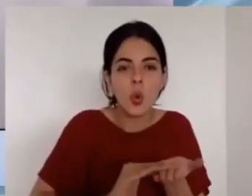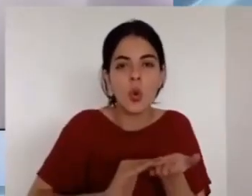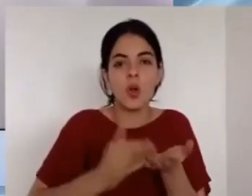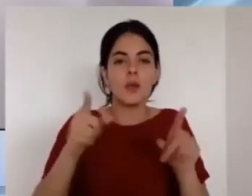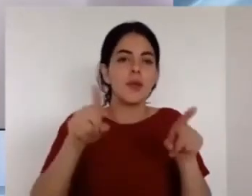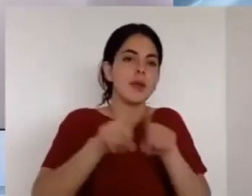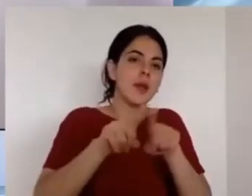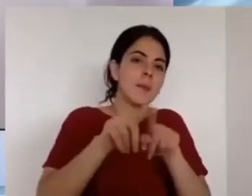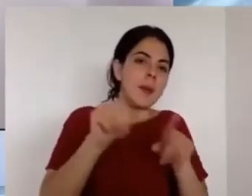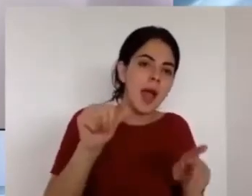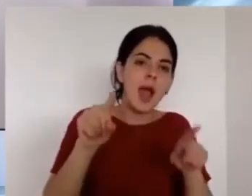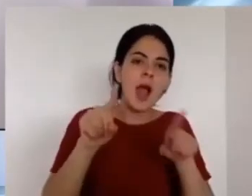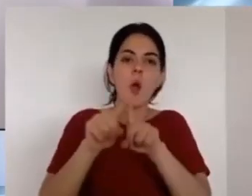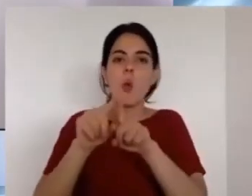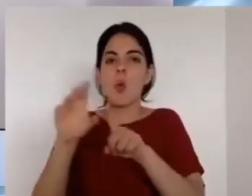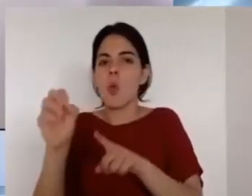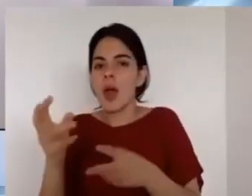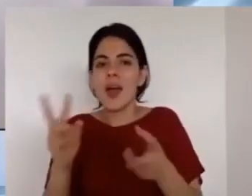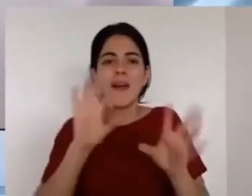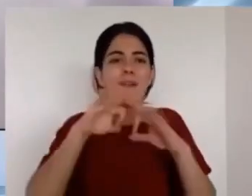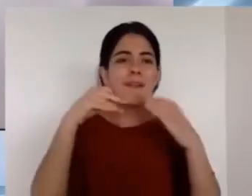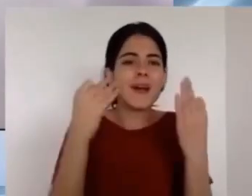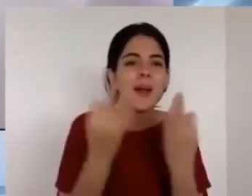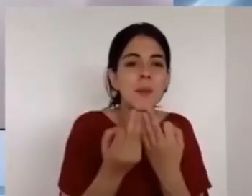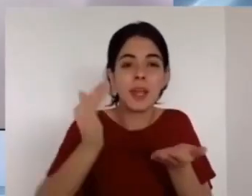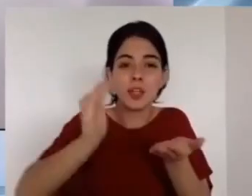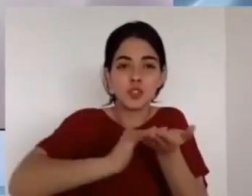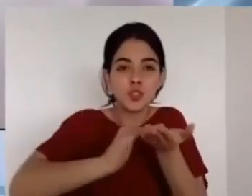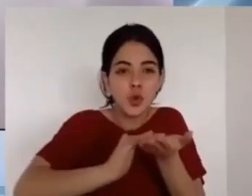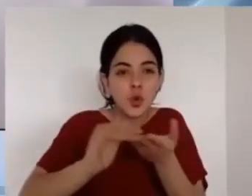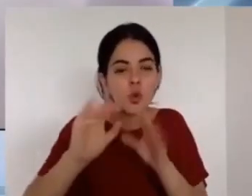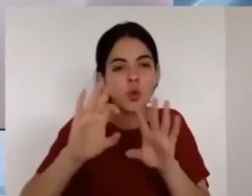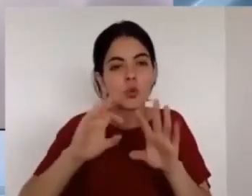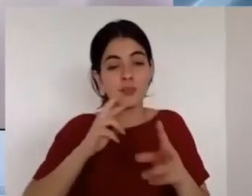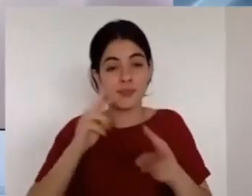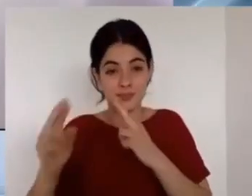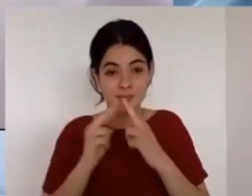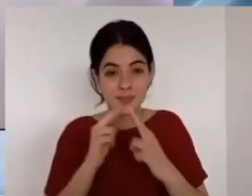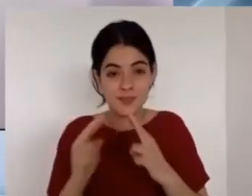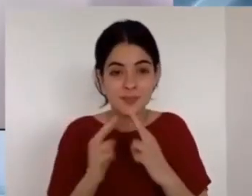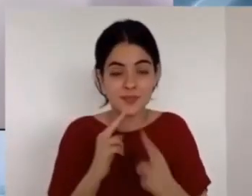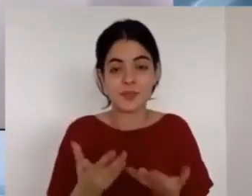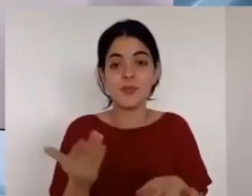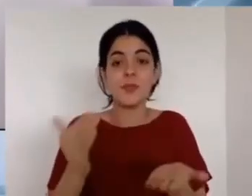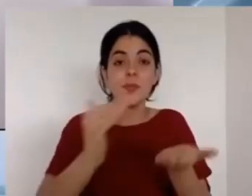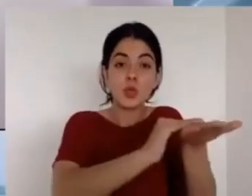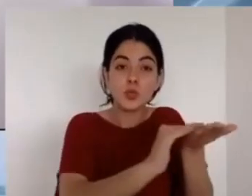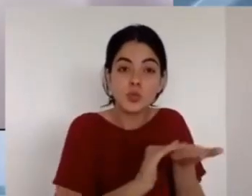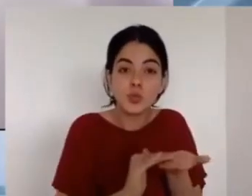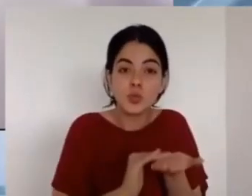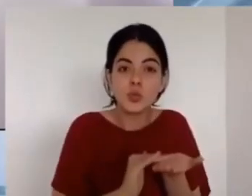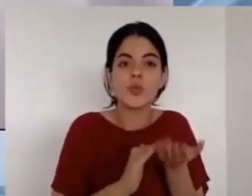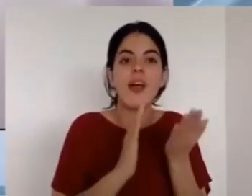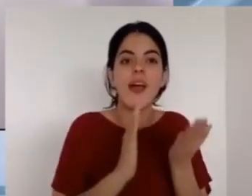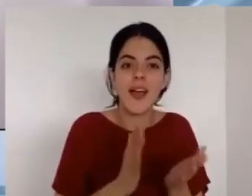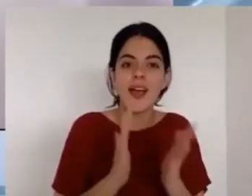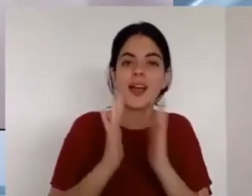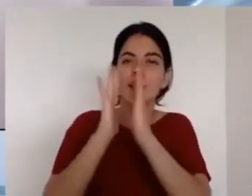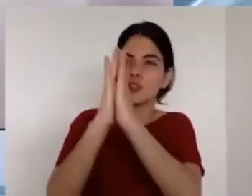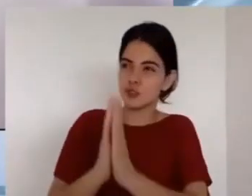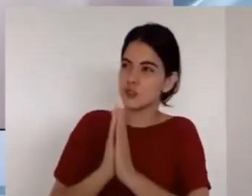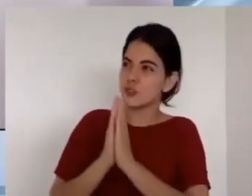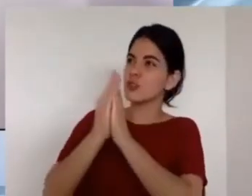Biblia está llena de llamados llamados a venir llamados a seguir llamados a a